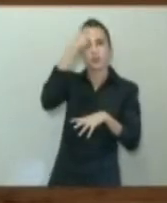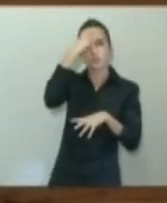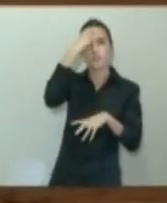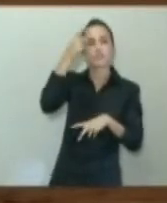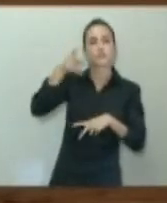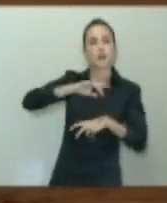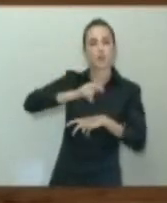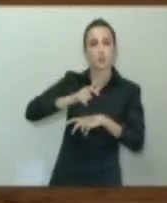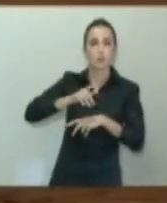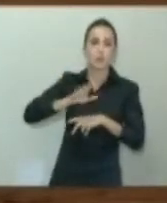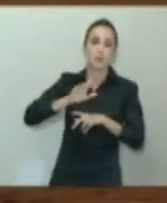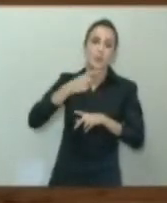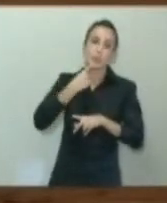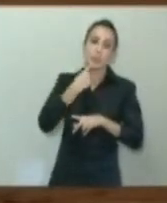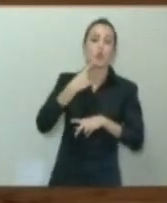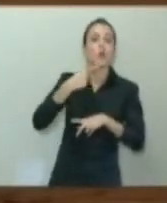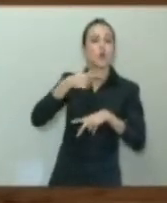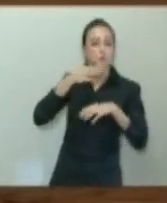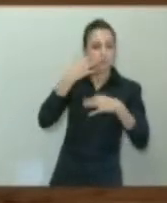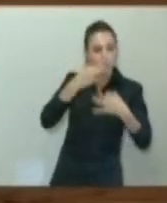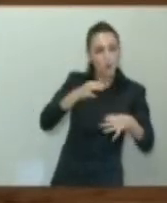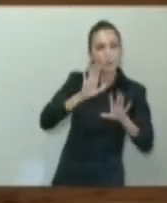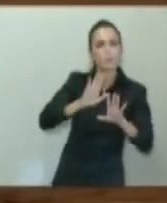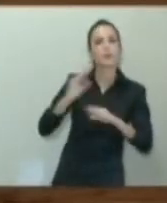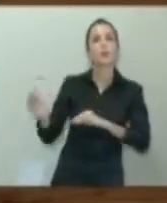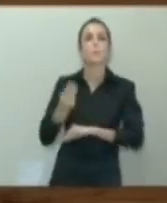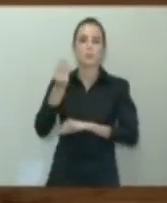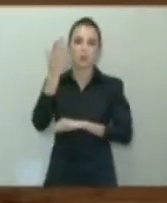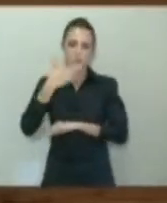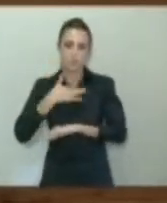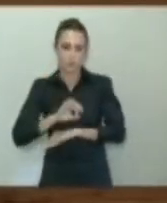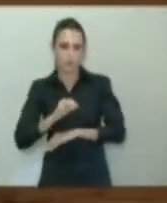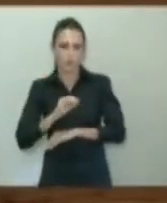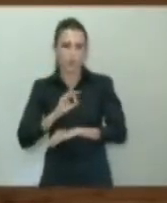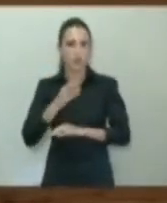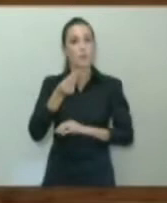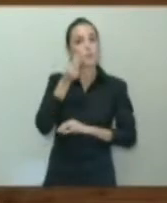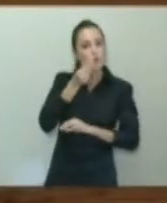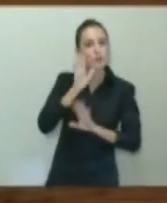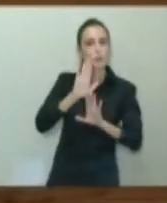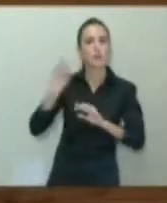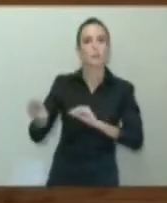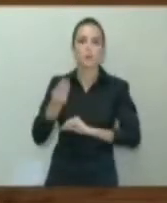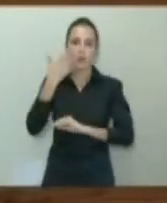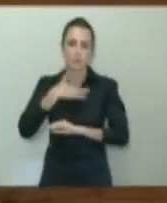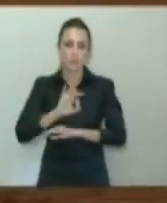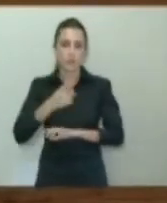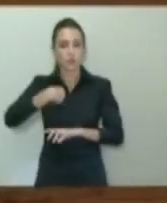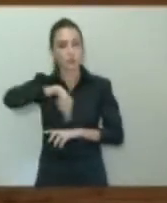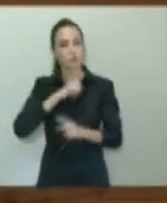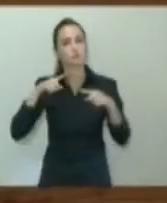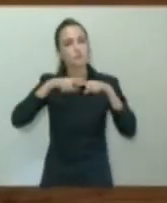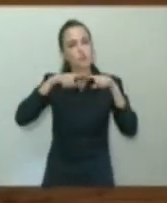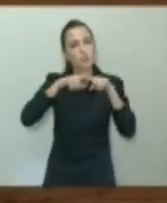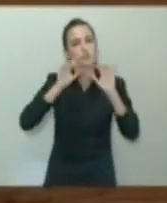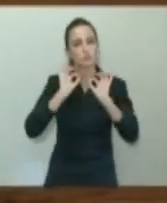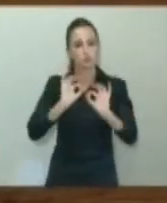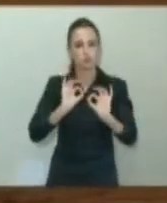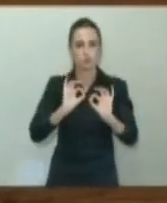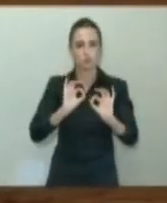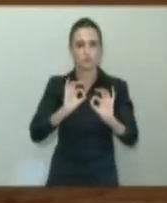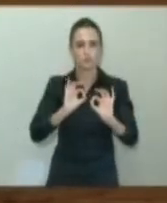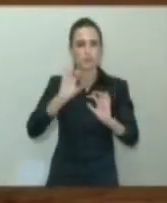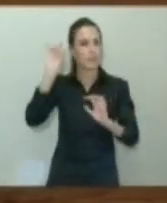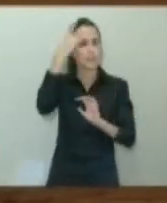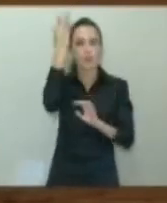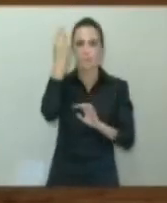el Consejero de la